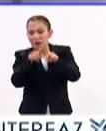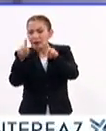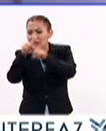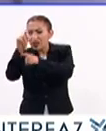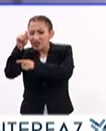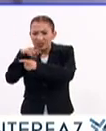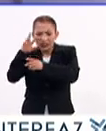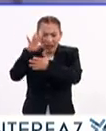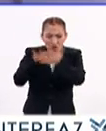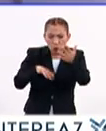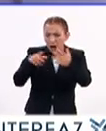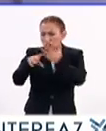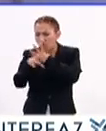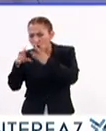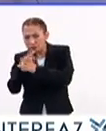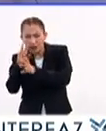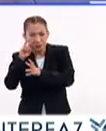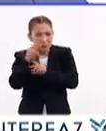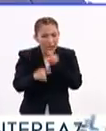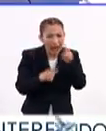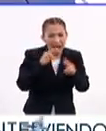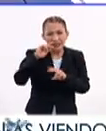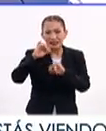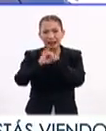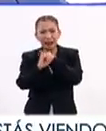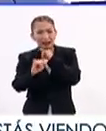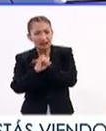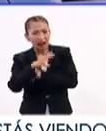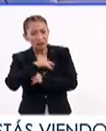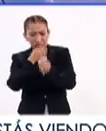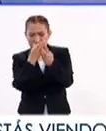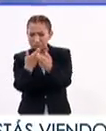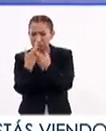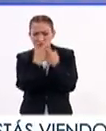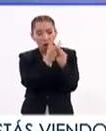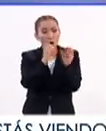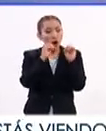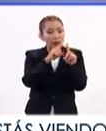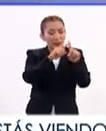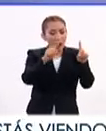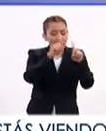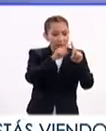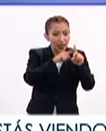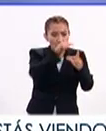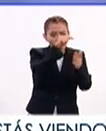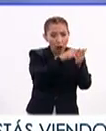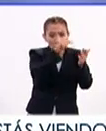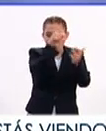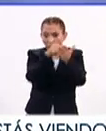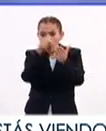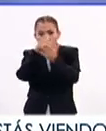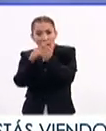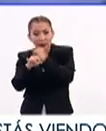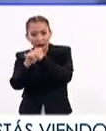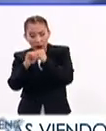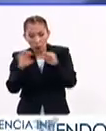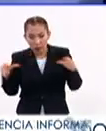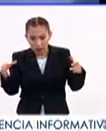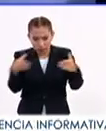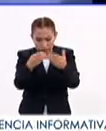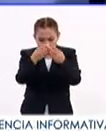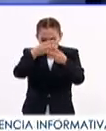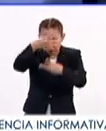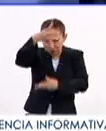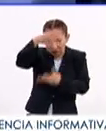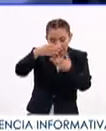ofrece el Internet y las nuevas tecnologías o las multiplataformas que pueden también convivir, pues nos